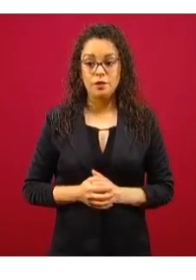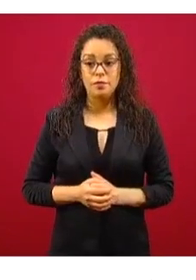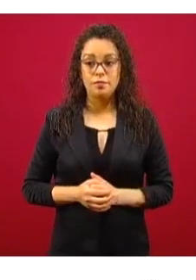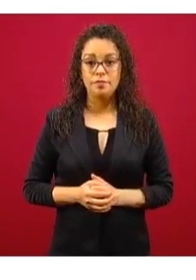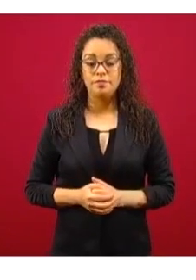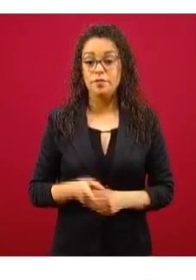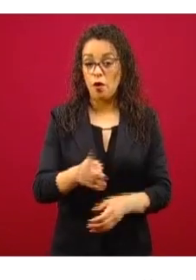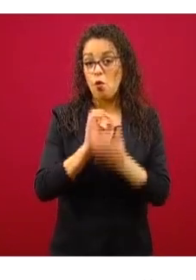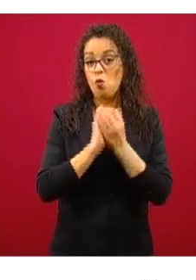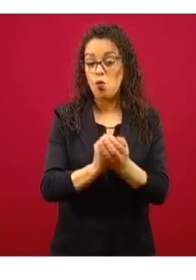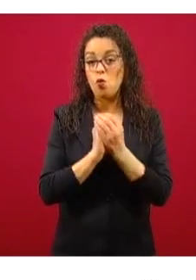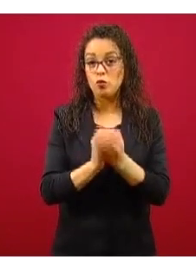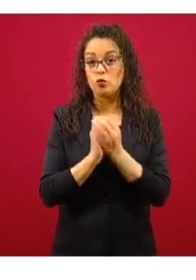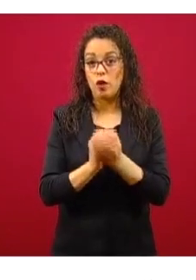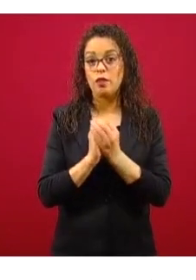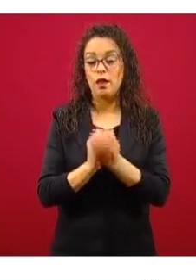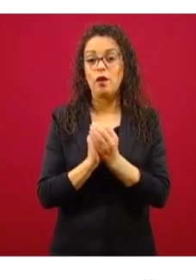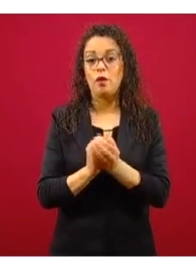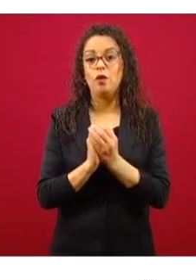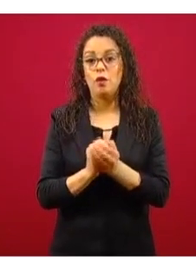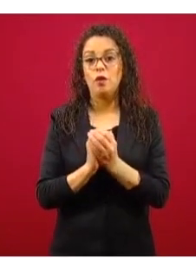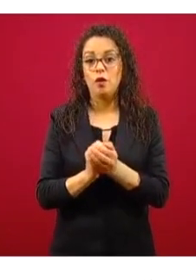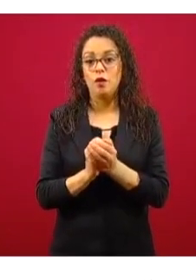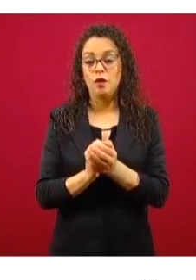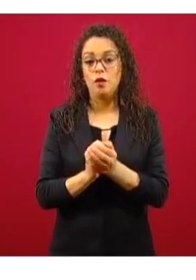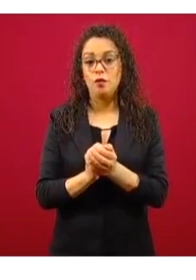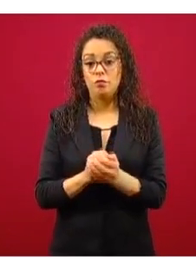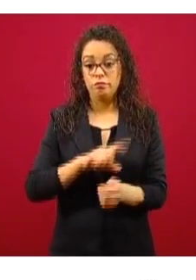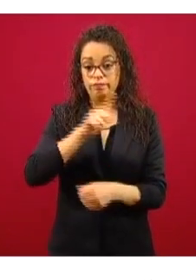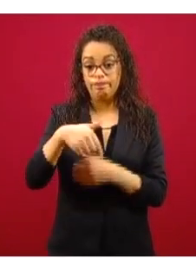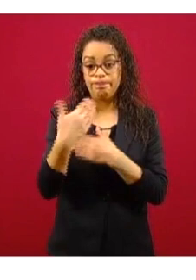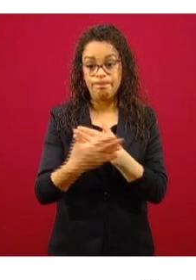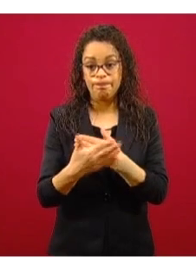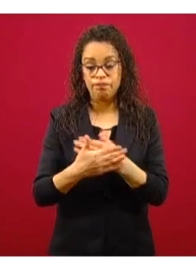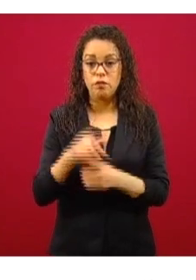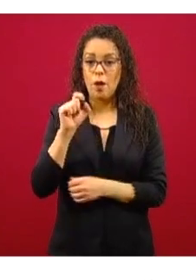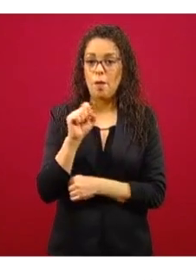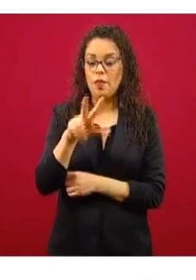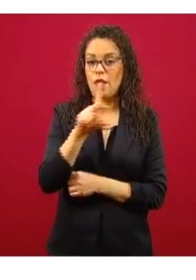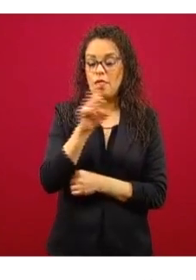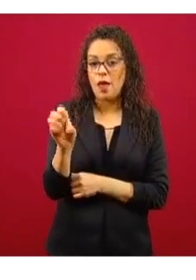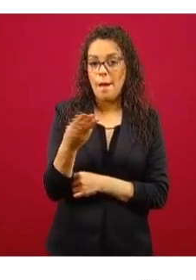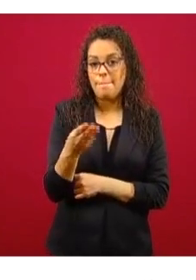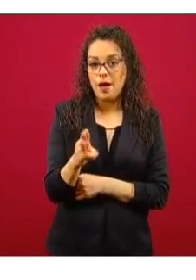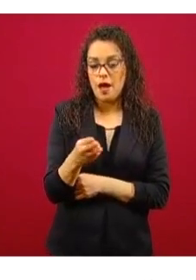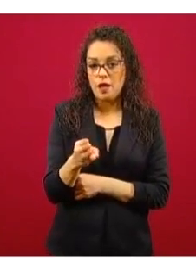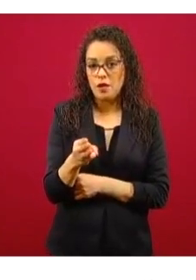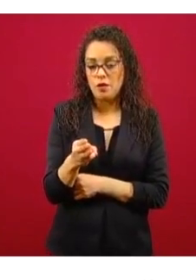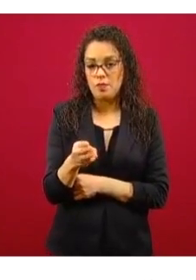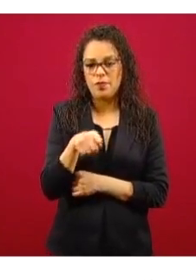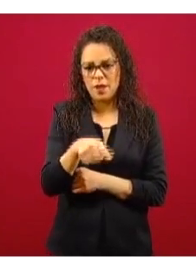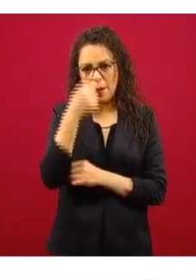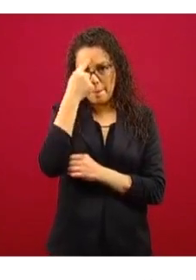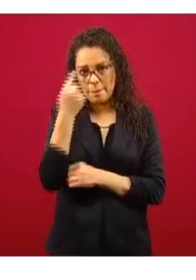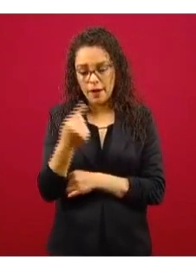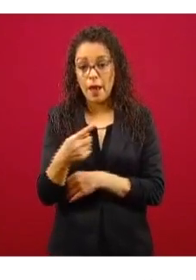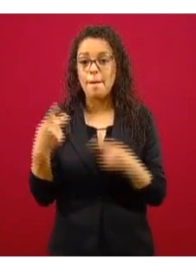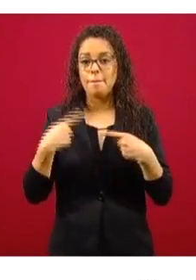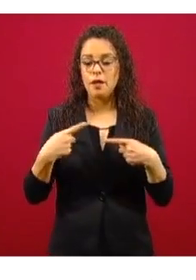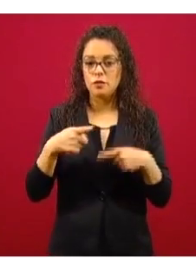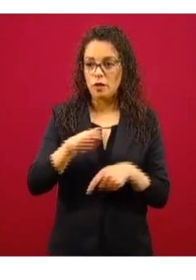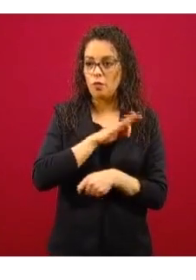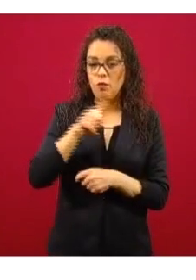El sorteo que está por llevarse a cabo es el próximo 28 de mayo. Es un sorteo en el cual la gente se puede